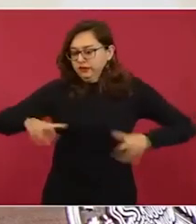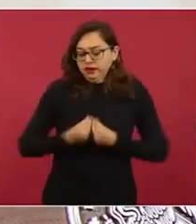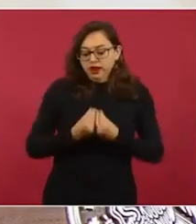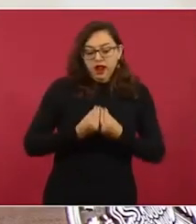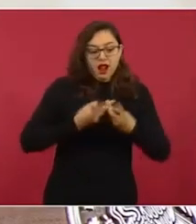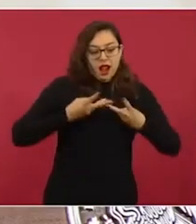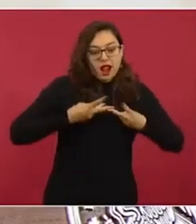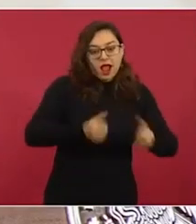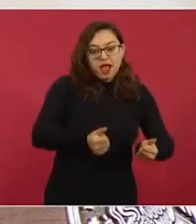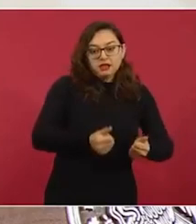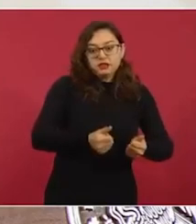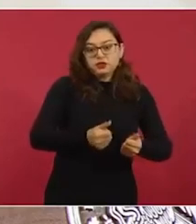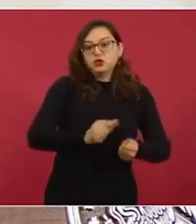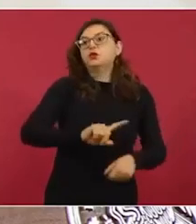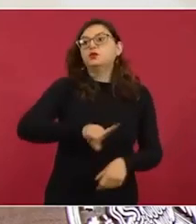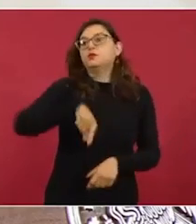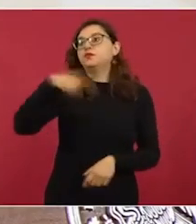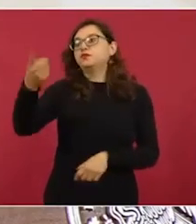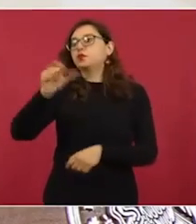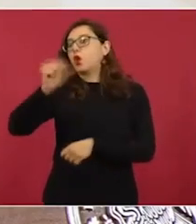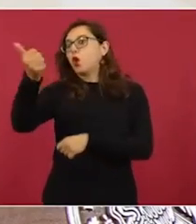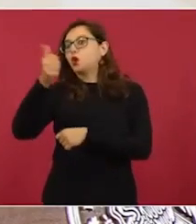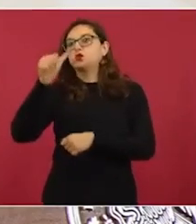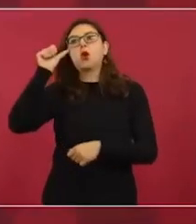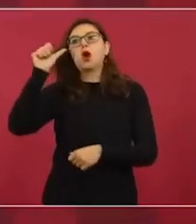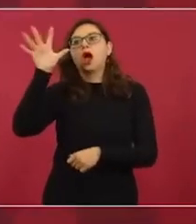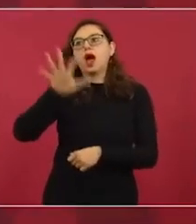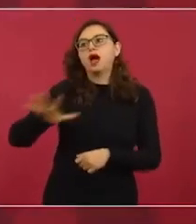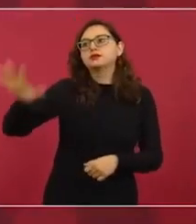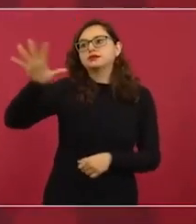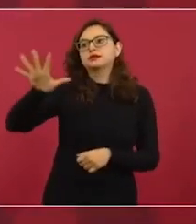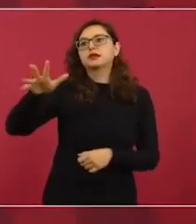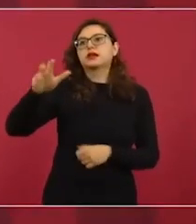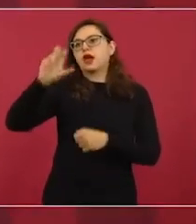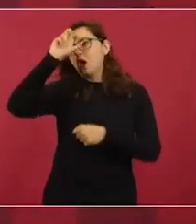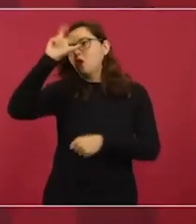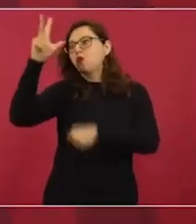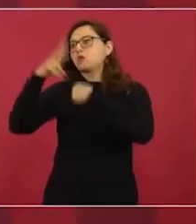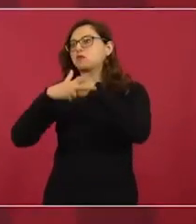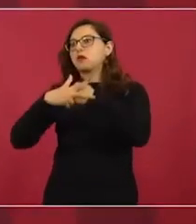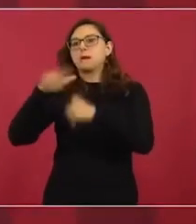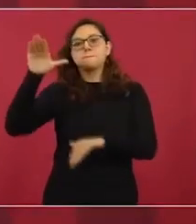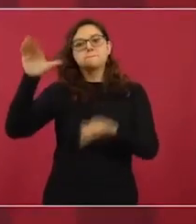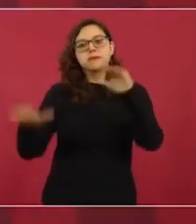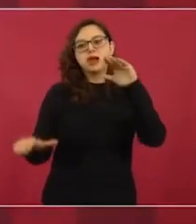al ingreso per cápita en Asia y en Europa.